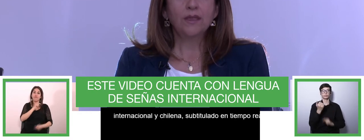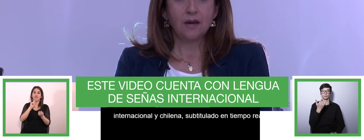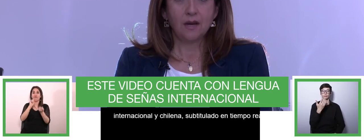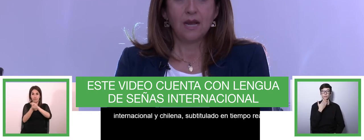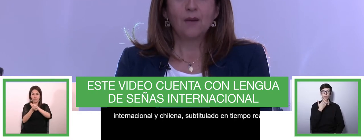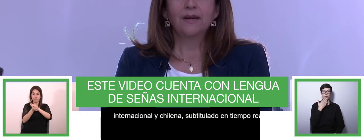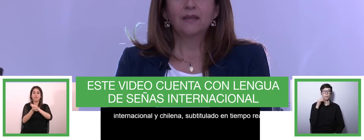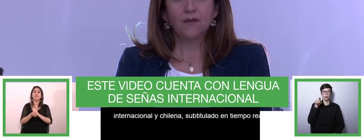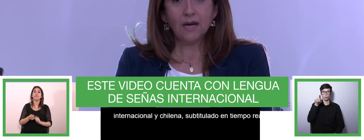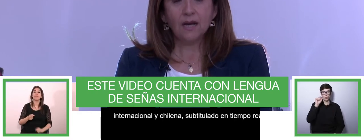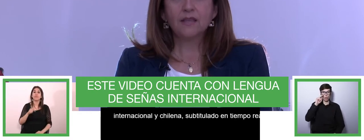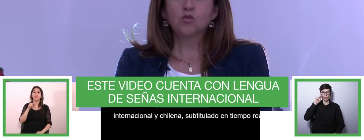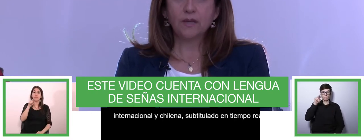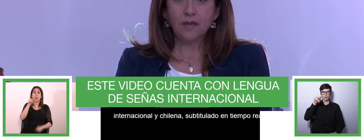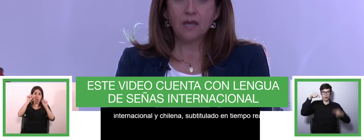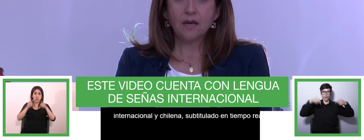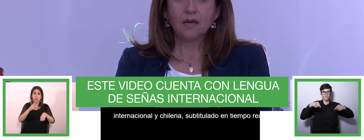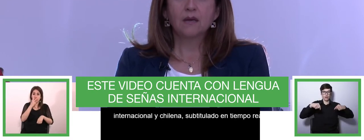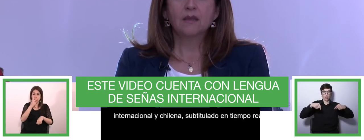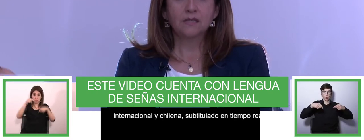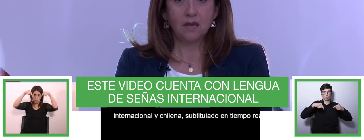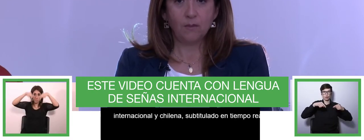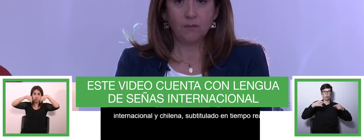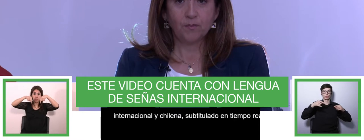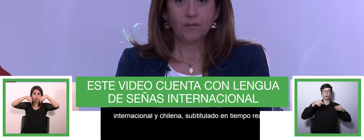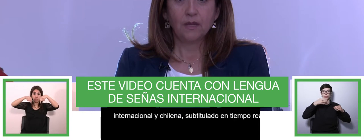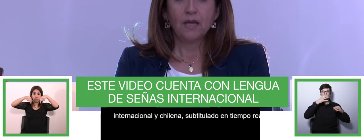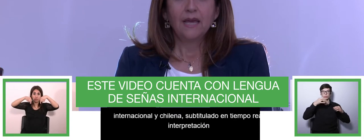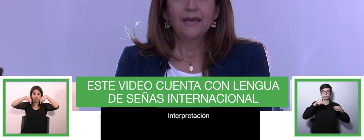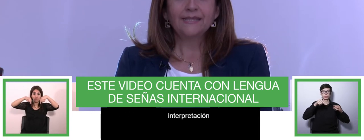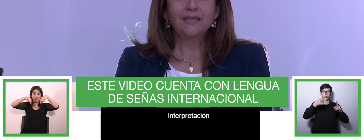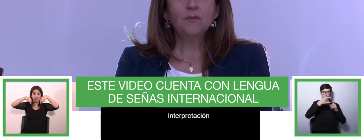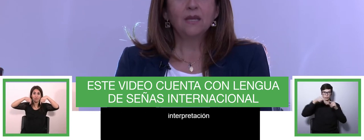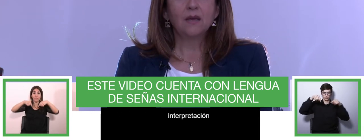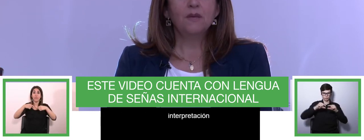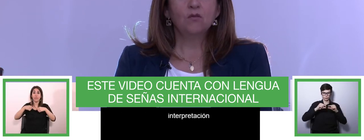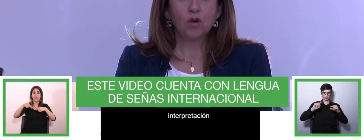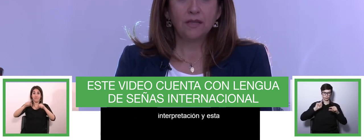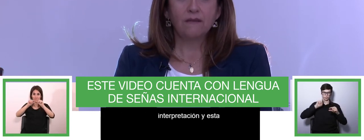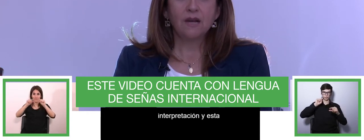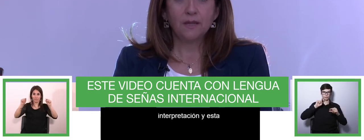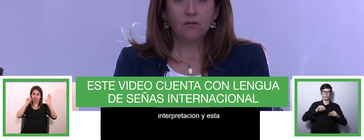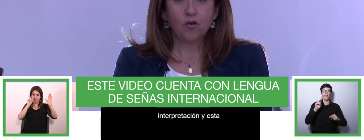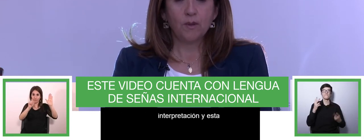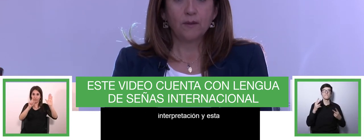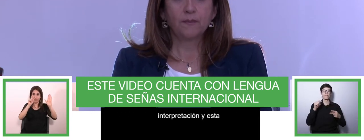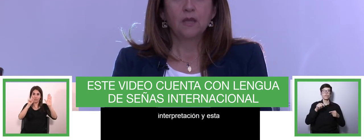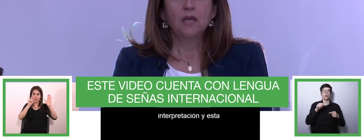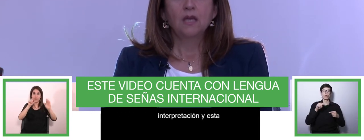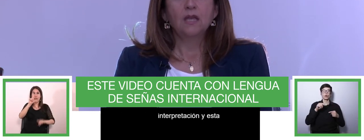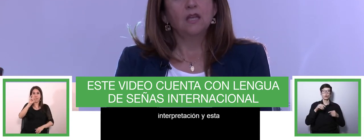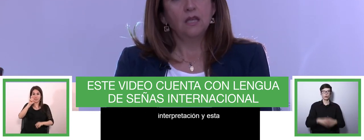encuentran en la parte baja de su pantalla de streaming. Streaming en vivo a través de la plataforma.